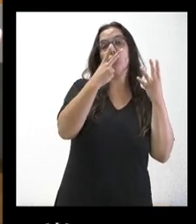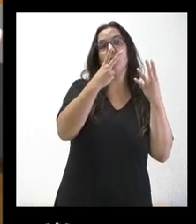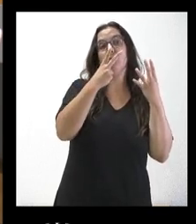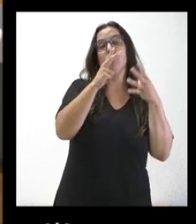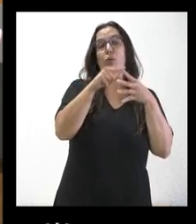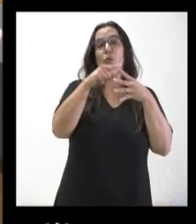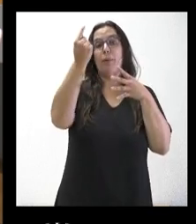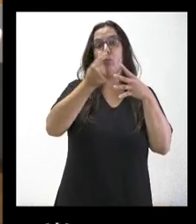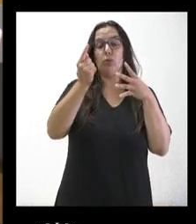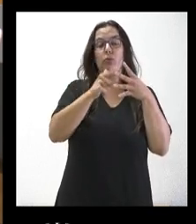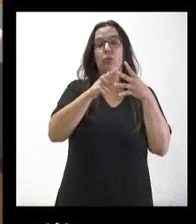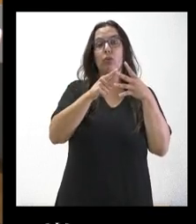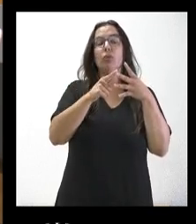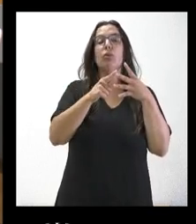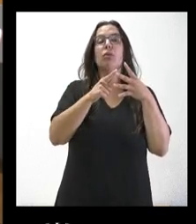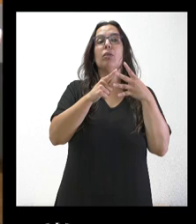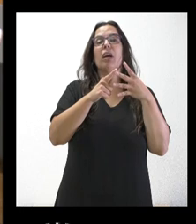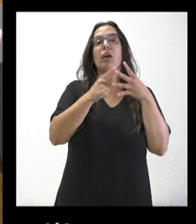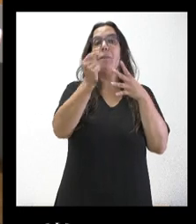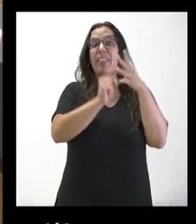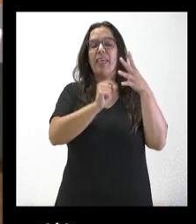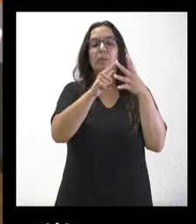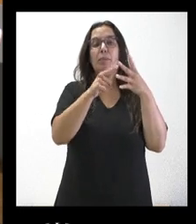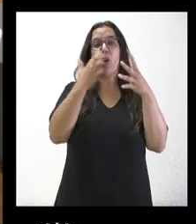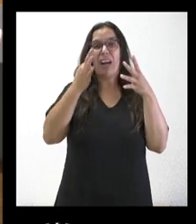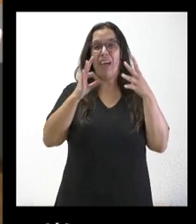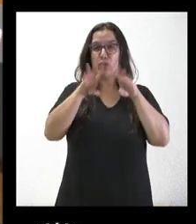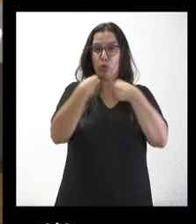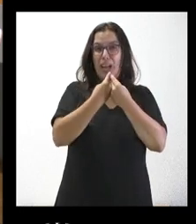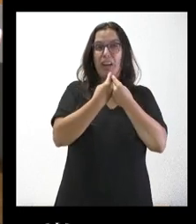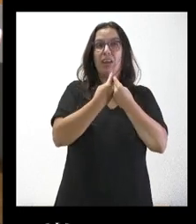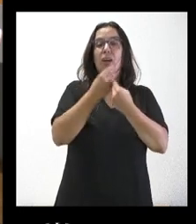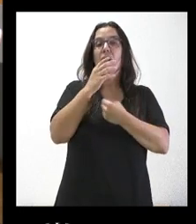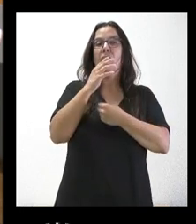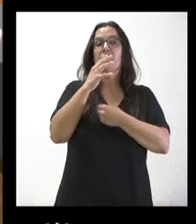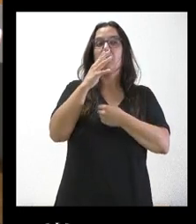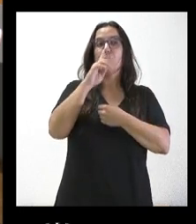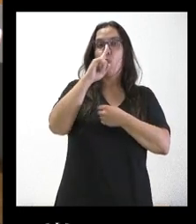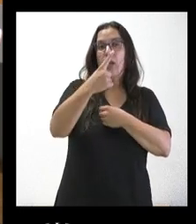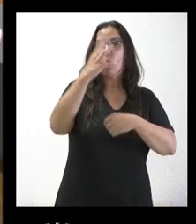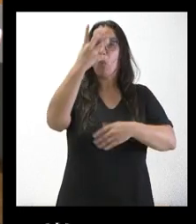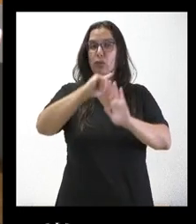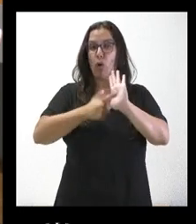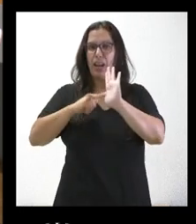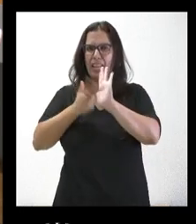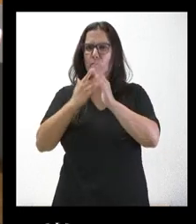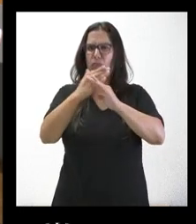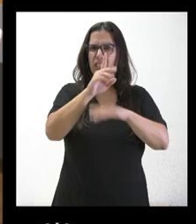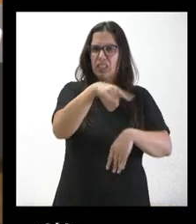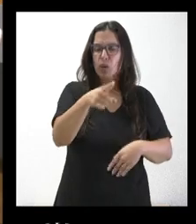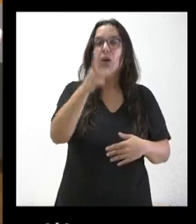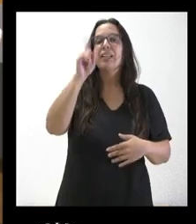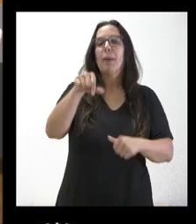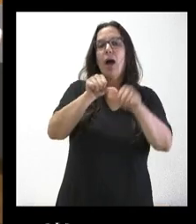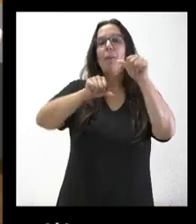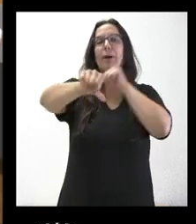No sé si cuatro leyes en un año les parece un buen dato. Y también un poco a medida futuro, ¿cuáles son las leyes que les gustaría aprobar